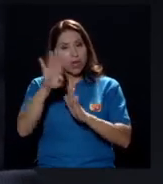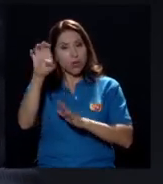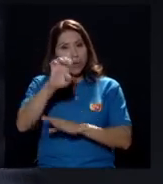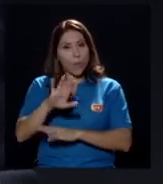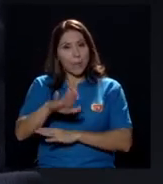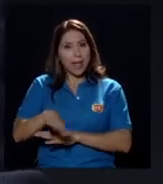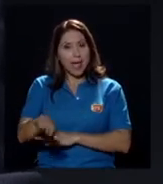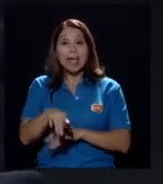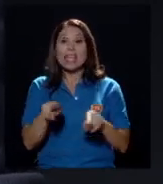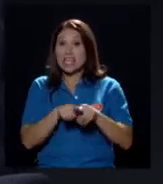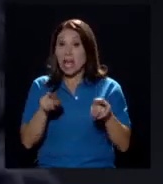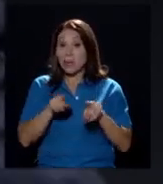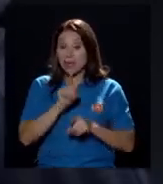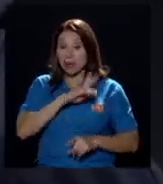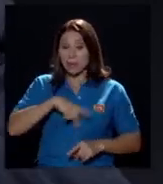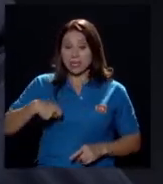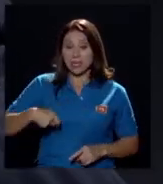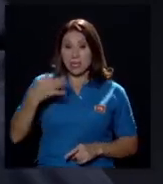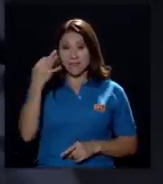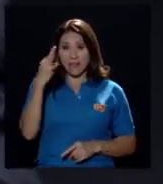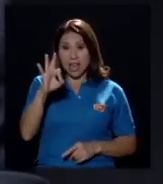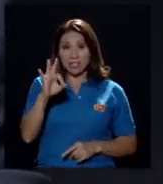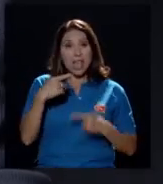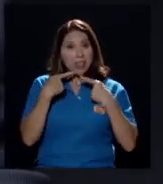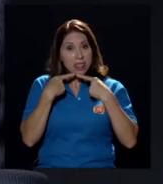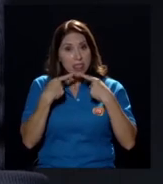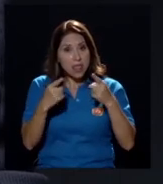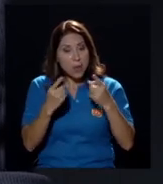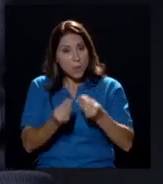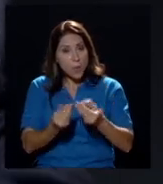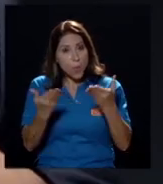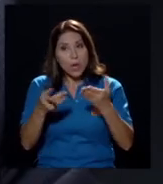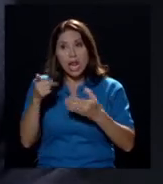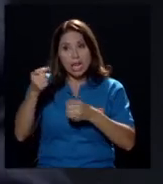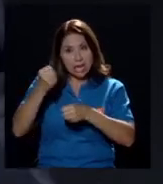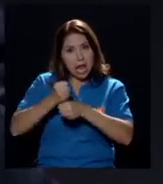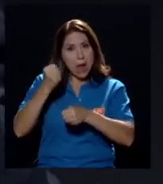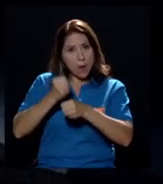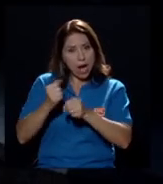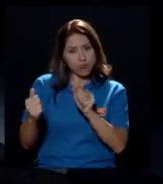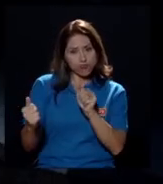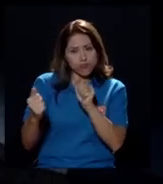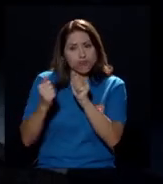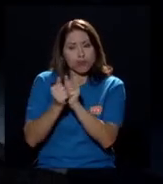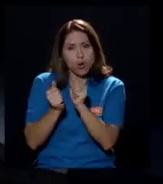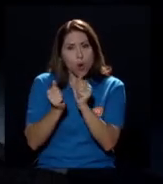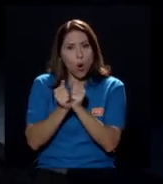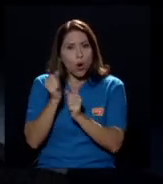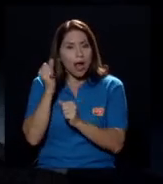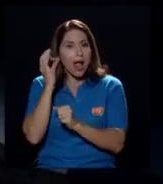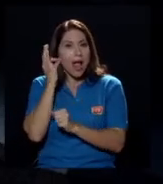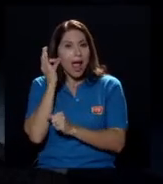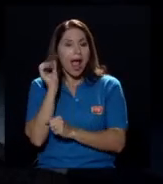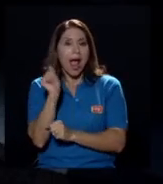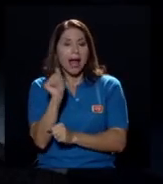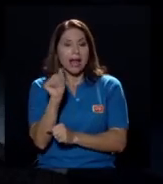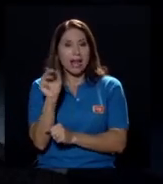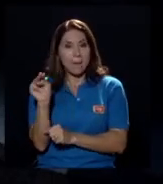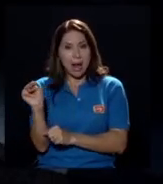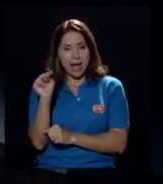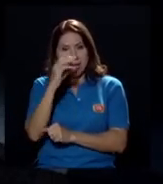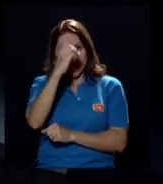públicamente que él quiere trabajar muy estrechamente con Angela Merkel en esa dirección y hay otros